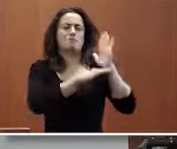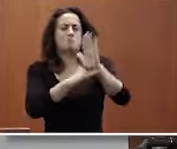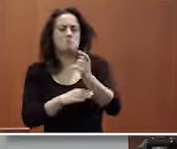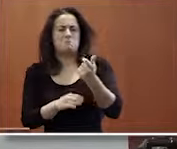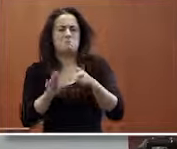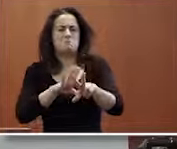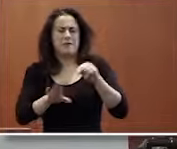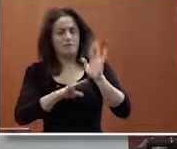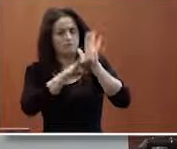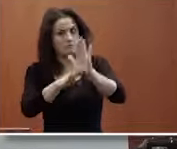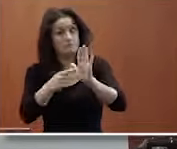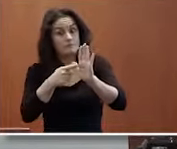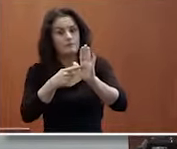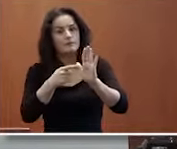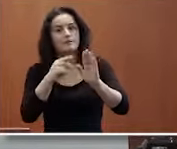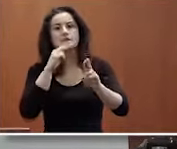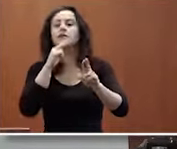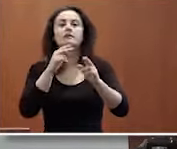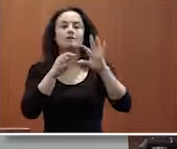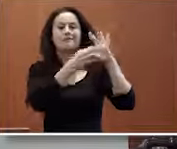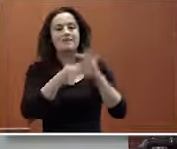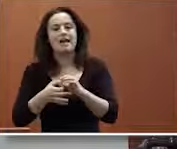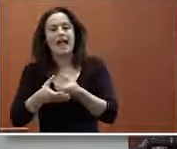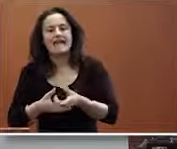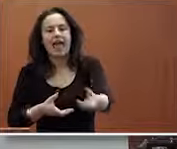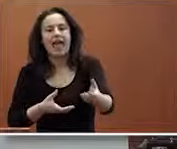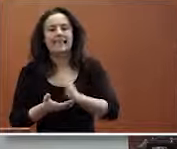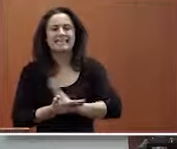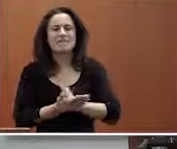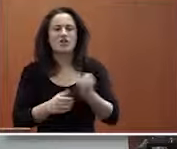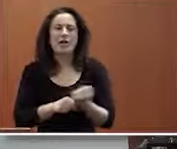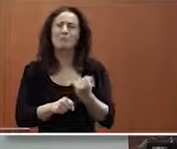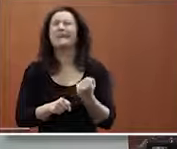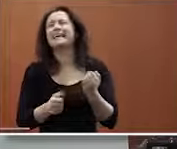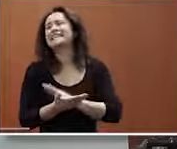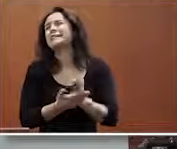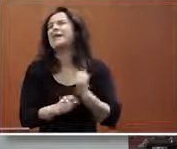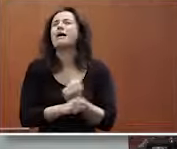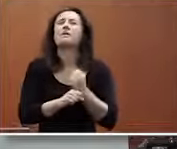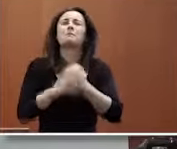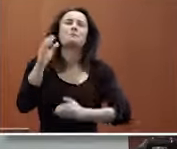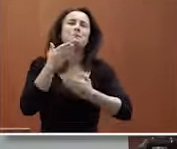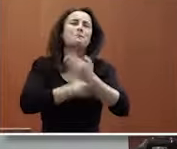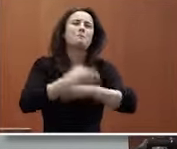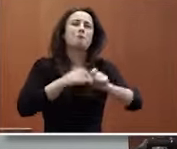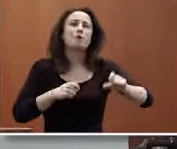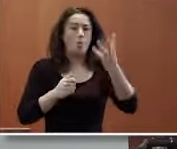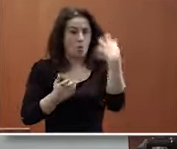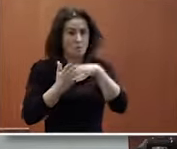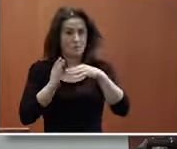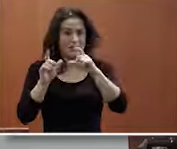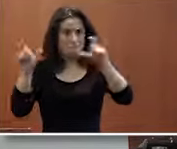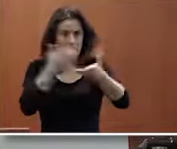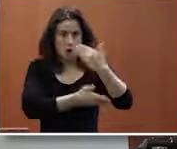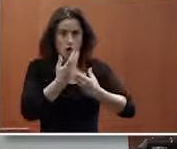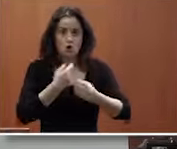un vídeo que da lugar a nuestro canal de intermediación laboral es más que intermediación laboral de las personas con discapacidad y las más de 4.000 empresas colaboran con